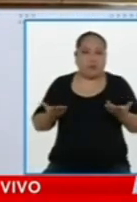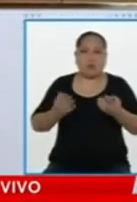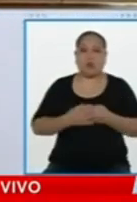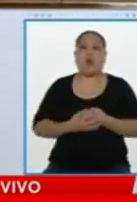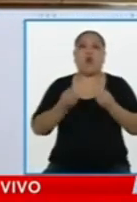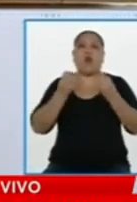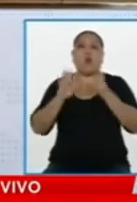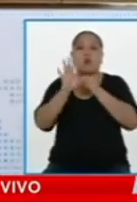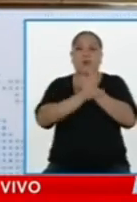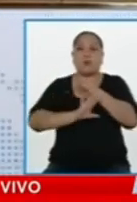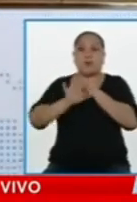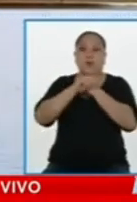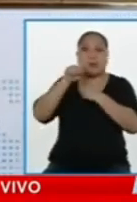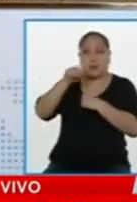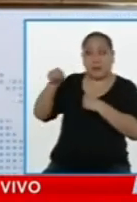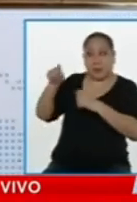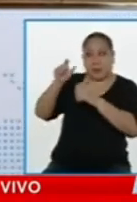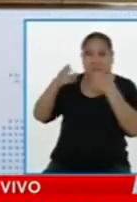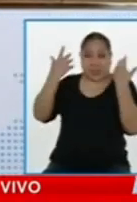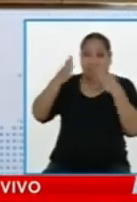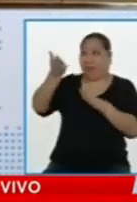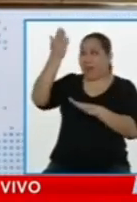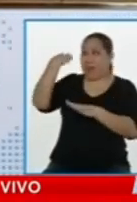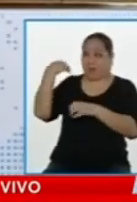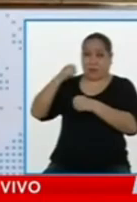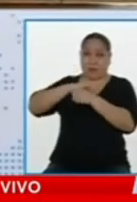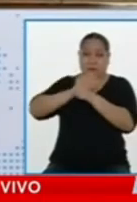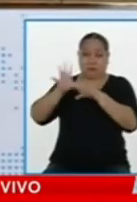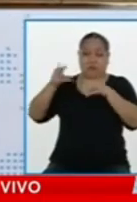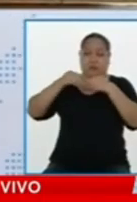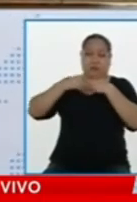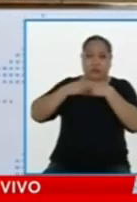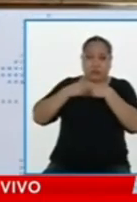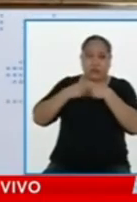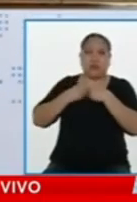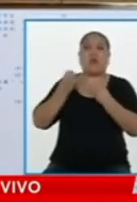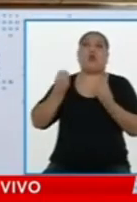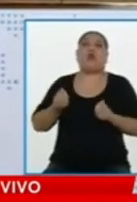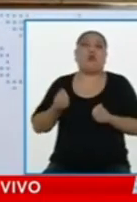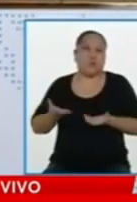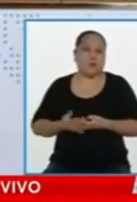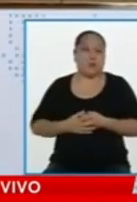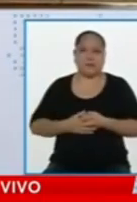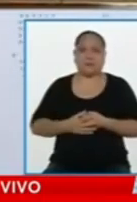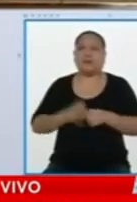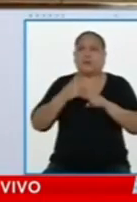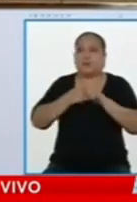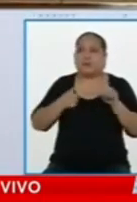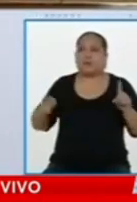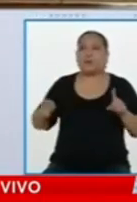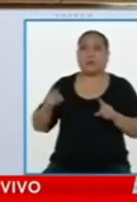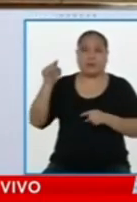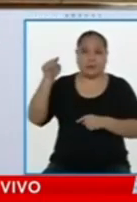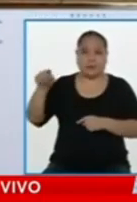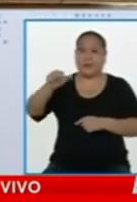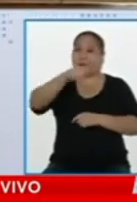Se cierran circuitos económicos a margen de los circuitos oficiales y los reconocimientos y las estadísticas que mueven los ministerios.